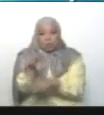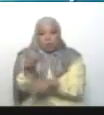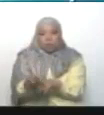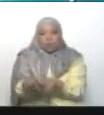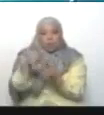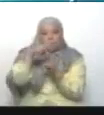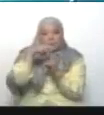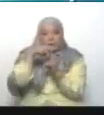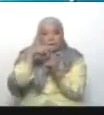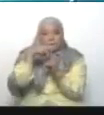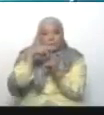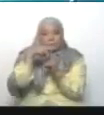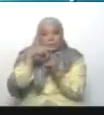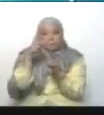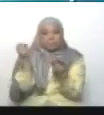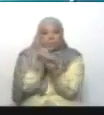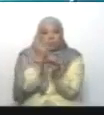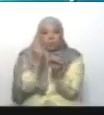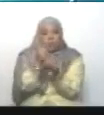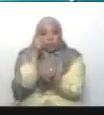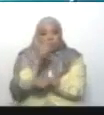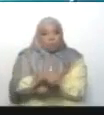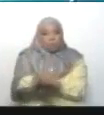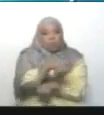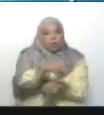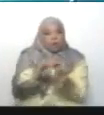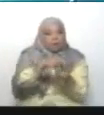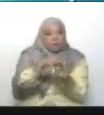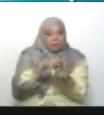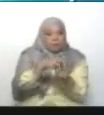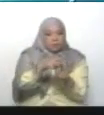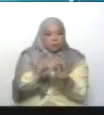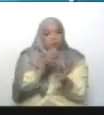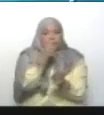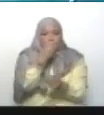Táchira, Freddy Bernal, que lo que hace es trabajar por el pueblo del Táchira. Hombre noble.